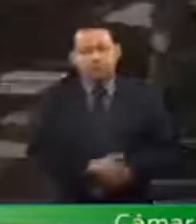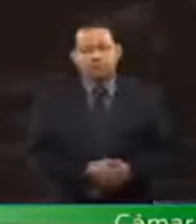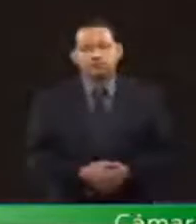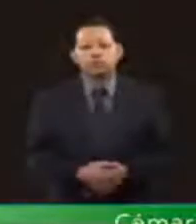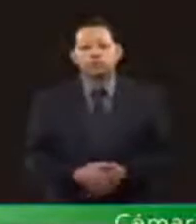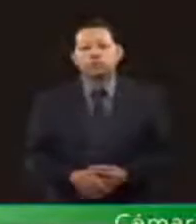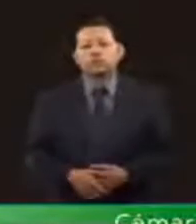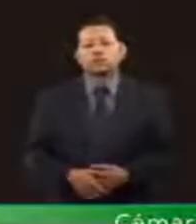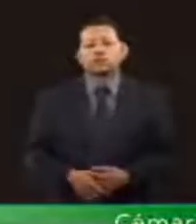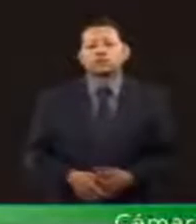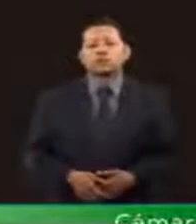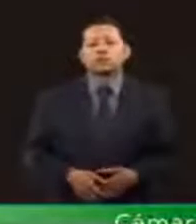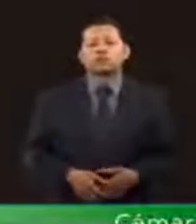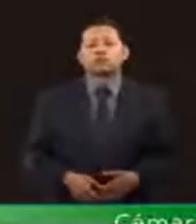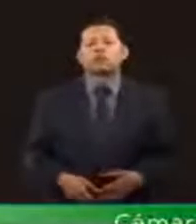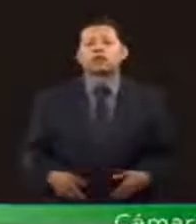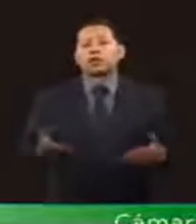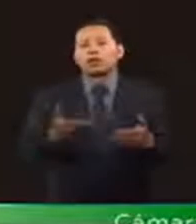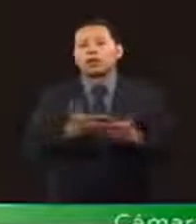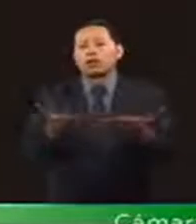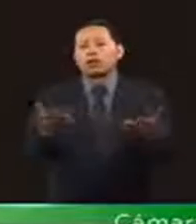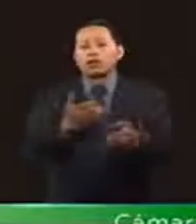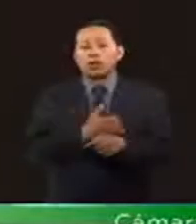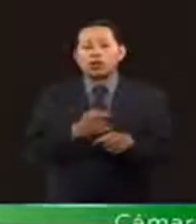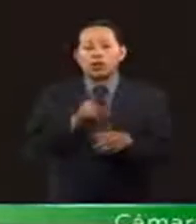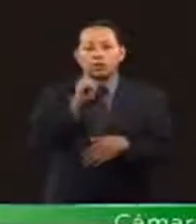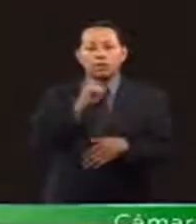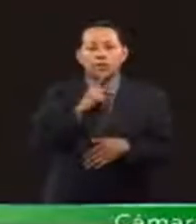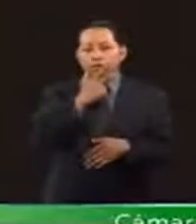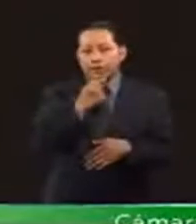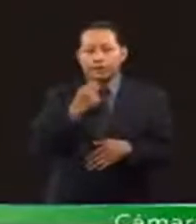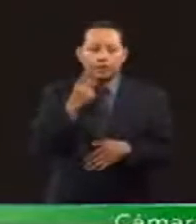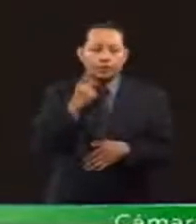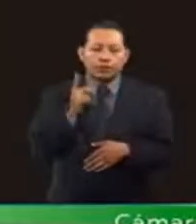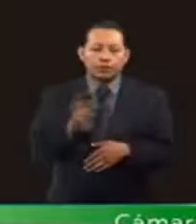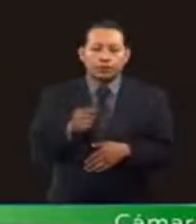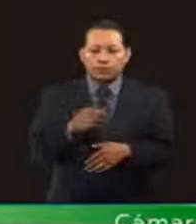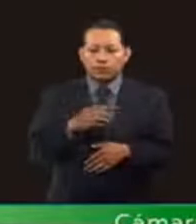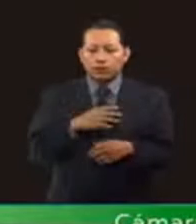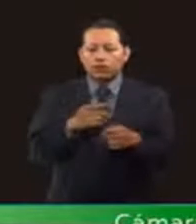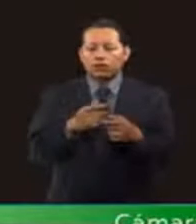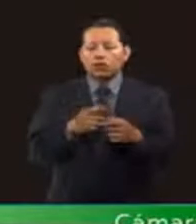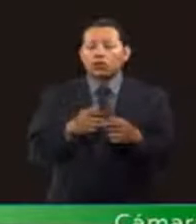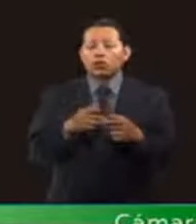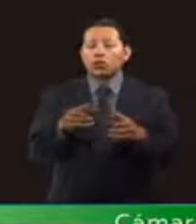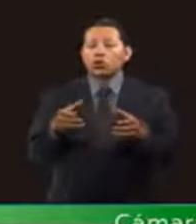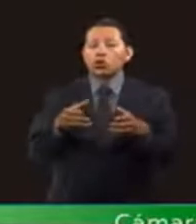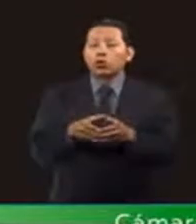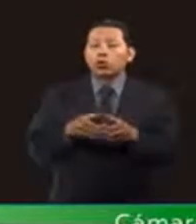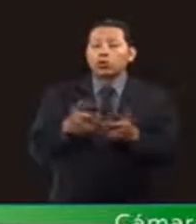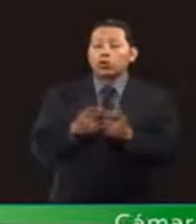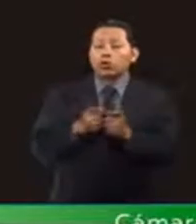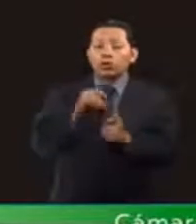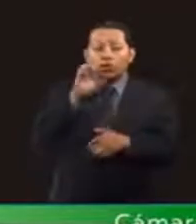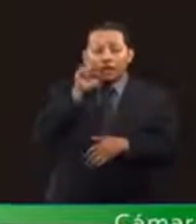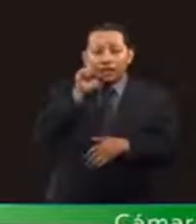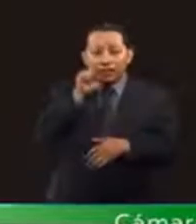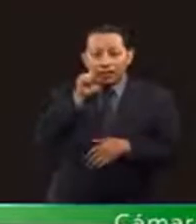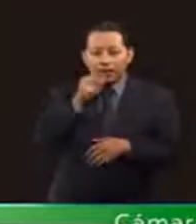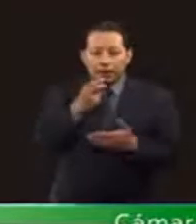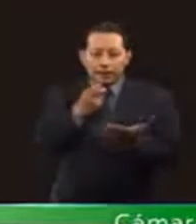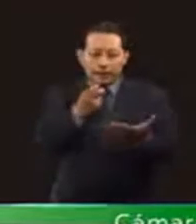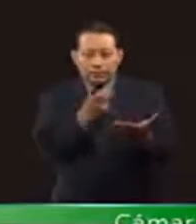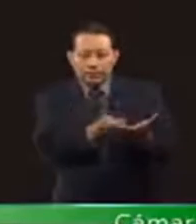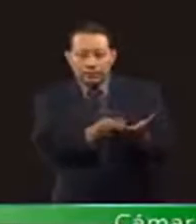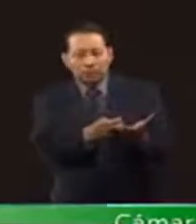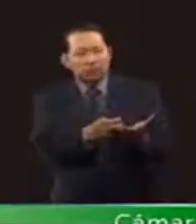Compañeros y compañeras diputadas, claramente en la bancada naranja estamos en contra del